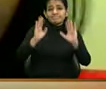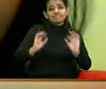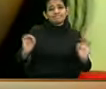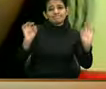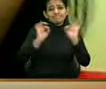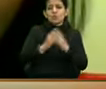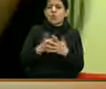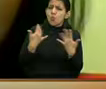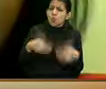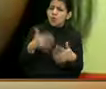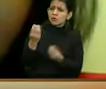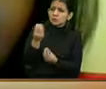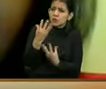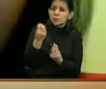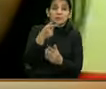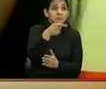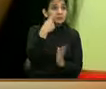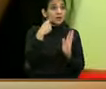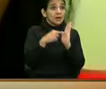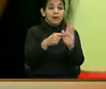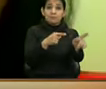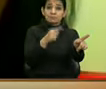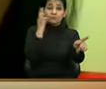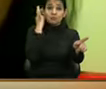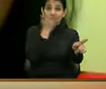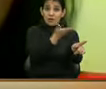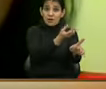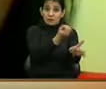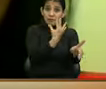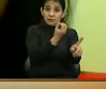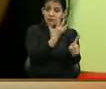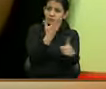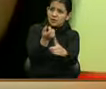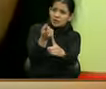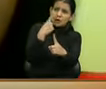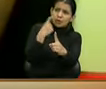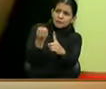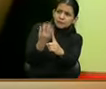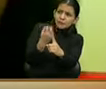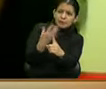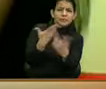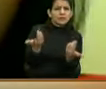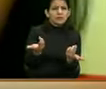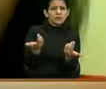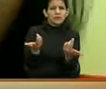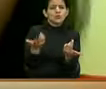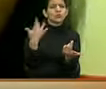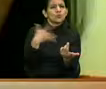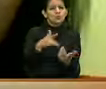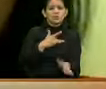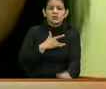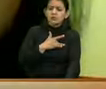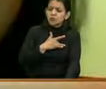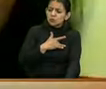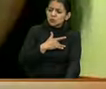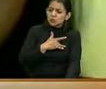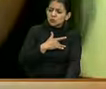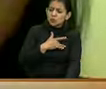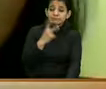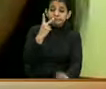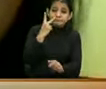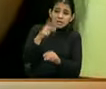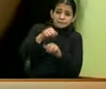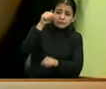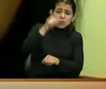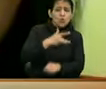historias como las de, que nos hemos escuchado hoy día, como las de Cristina, las conocemos y las